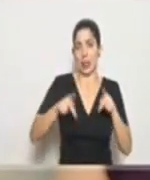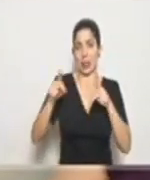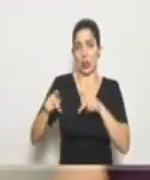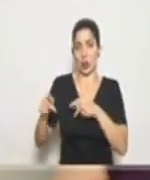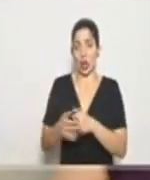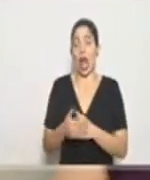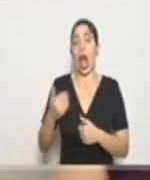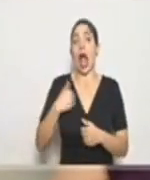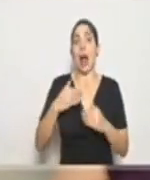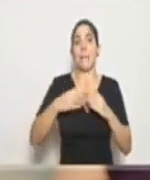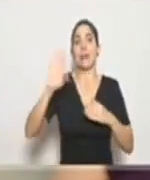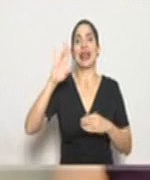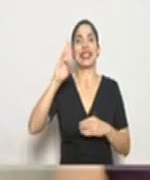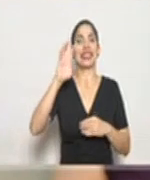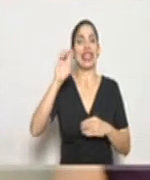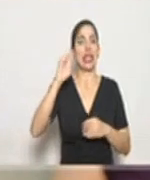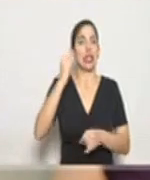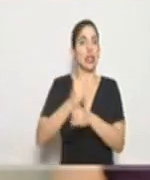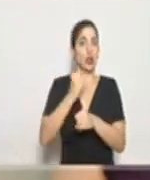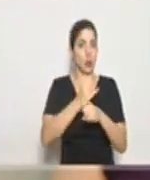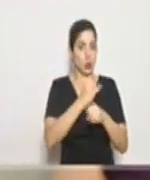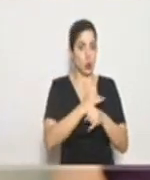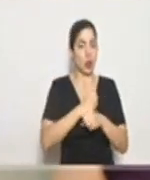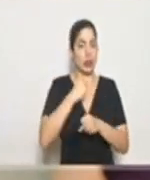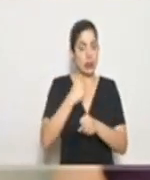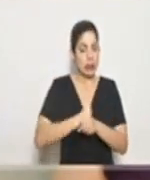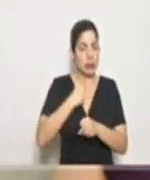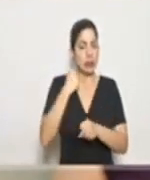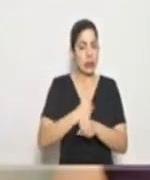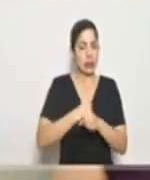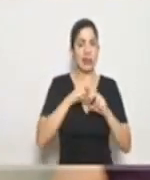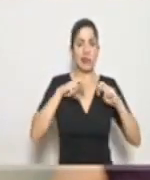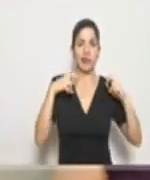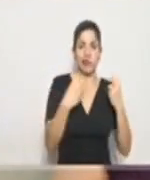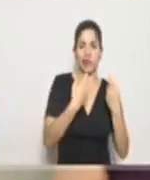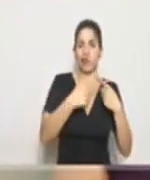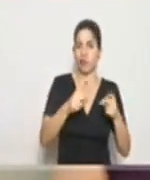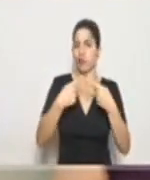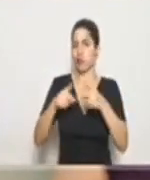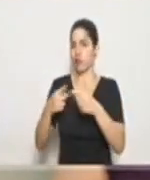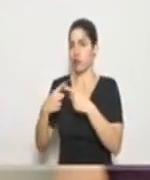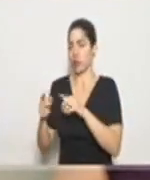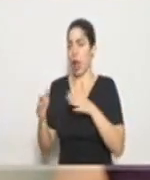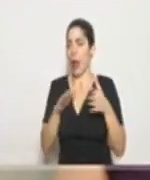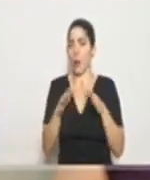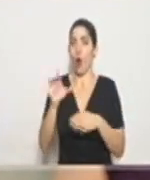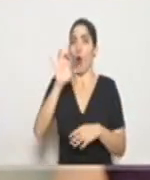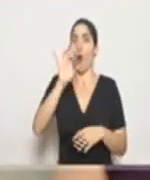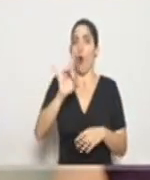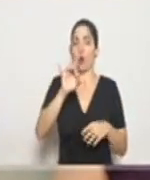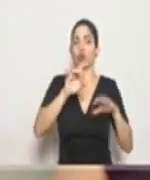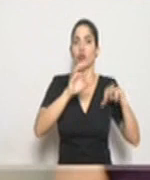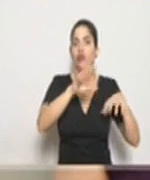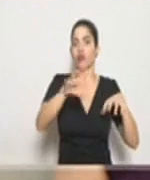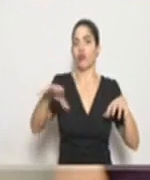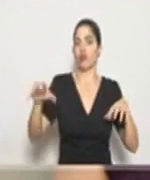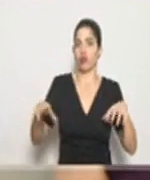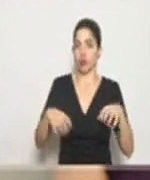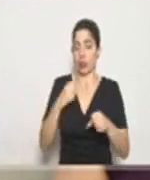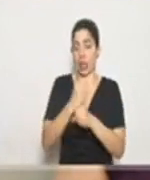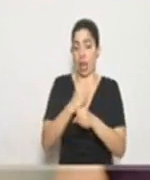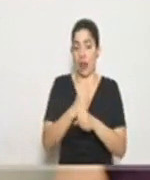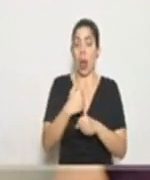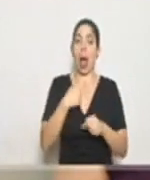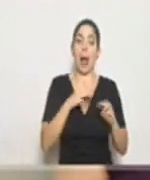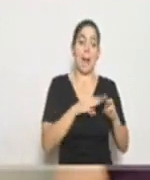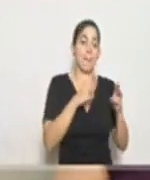Tenemos más de 70 instituciones que trabajan en diferentes mesas de trabajo, aproximadamente ocho mesas operativas, que van desde